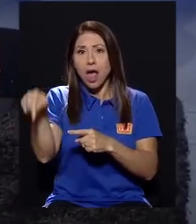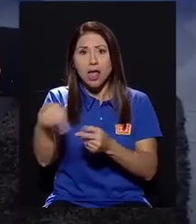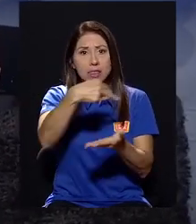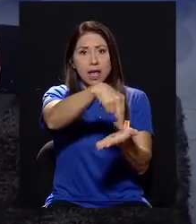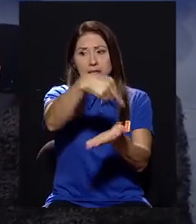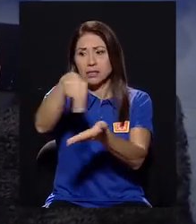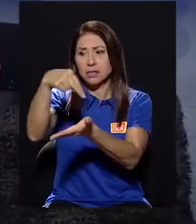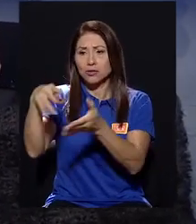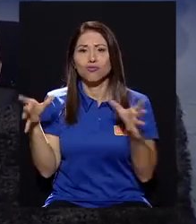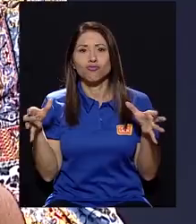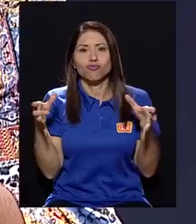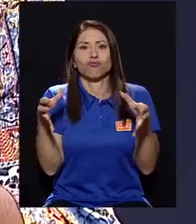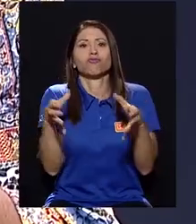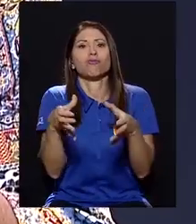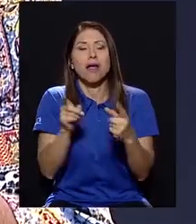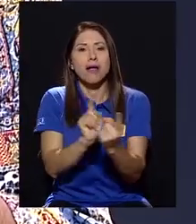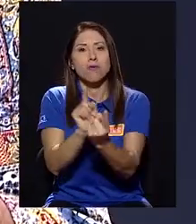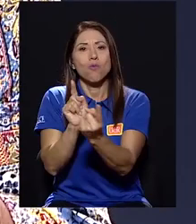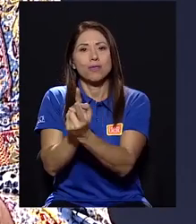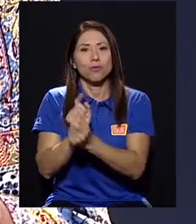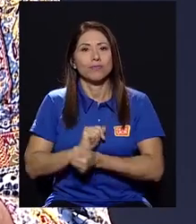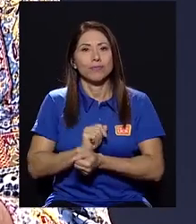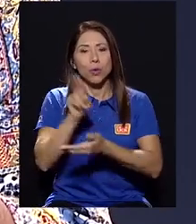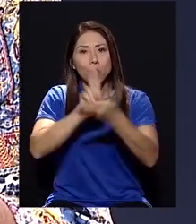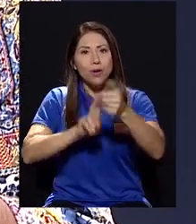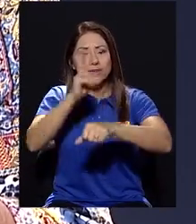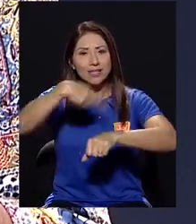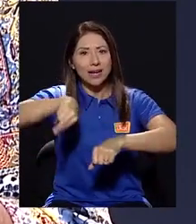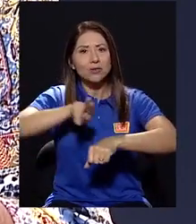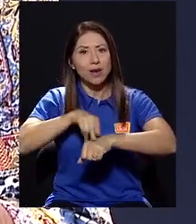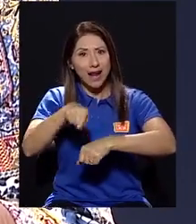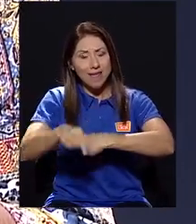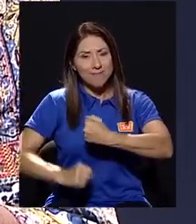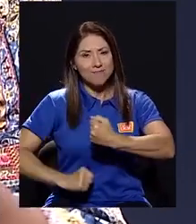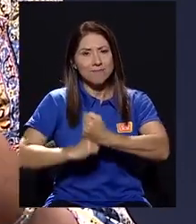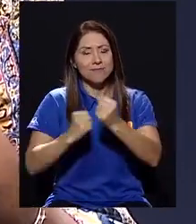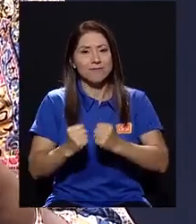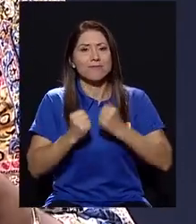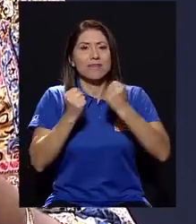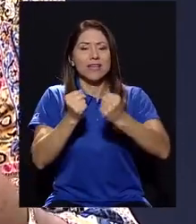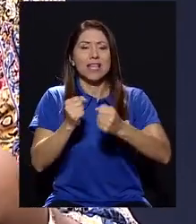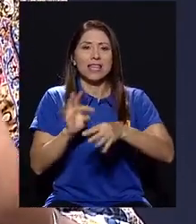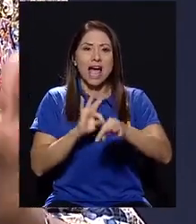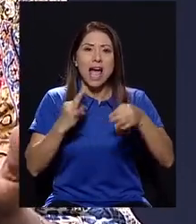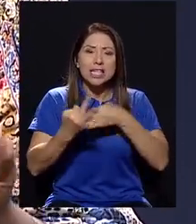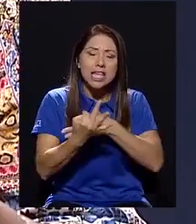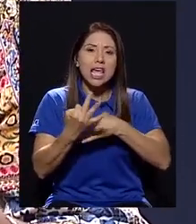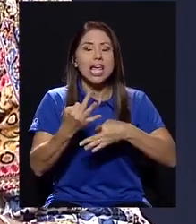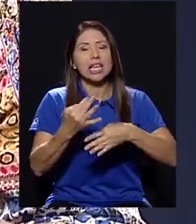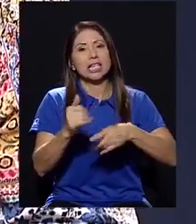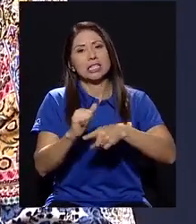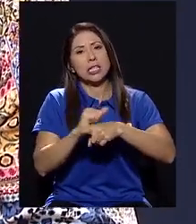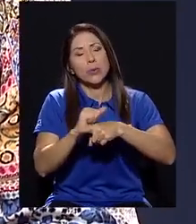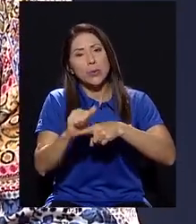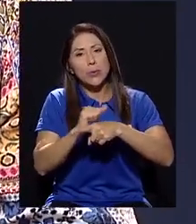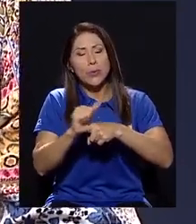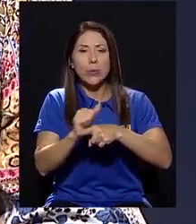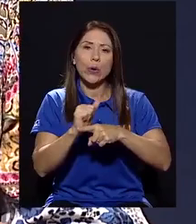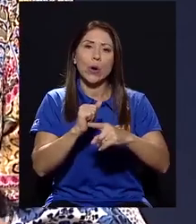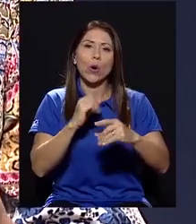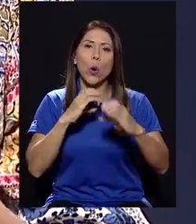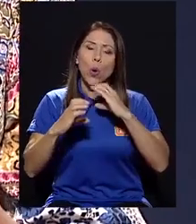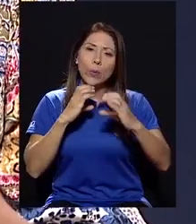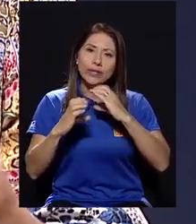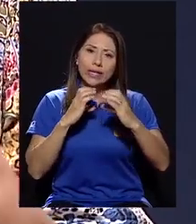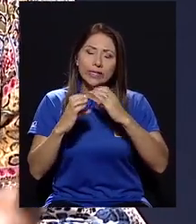unirlos en ese encuentro y venía a la Universidad Nacional a reforzar los aspectos de talleres, de conversatorios y